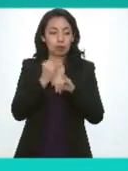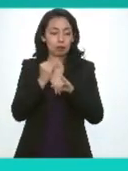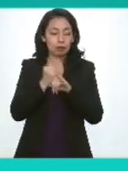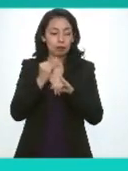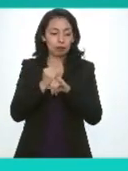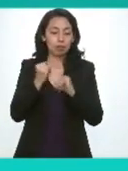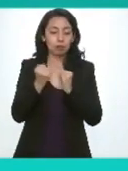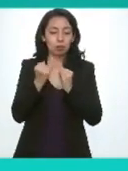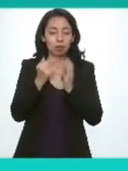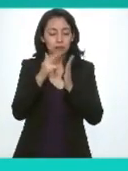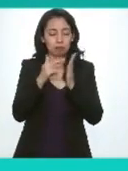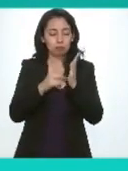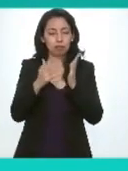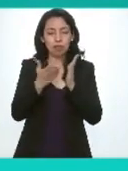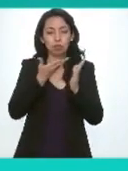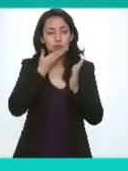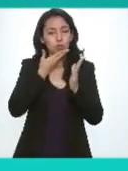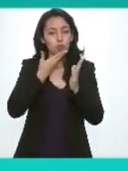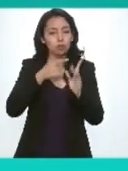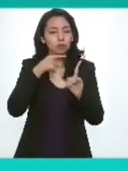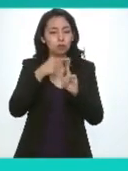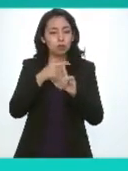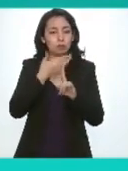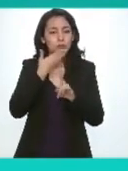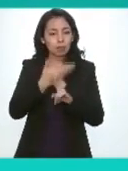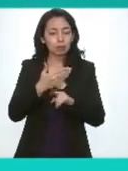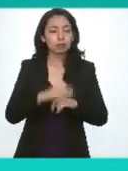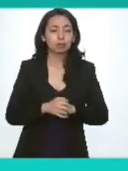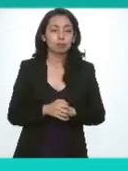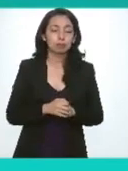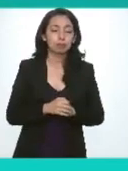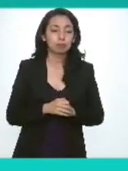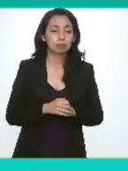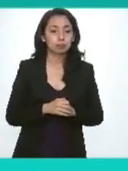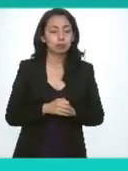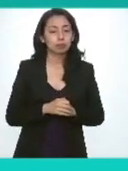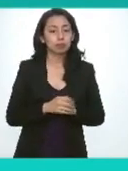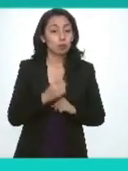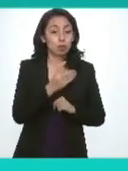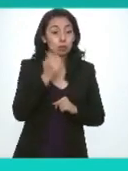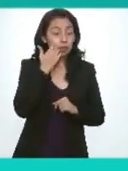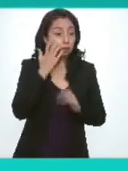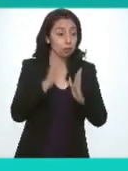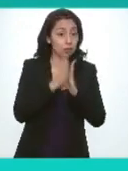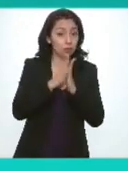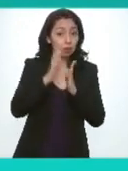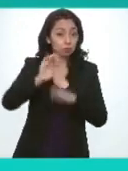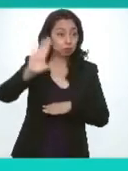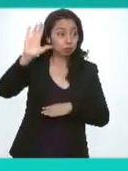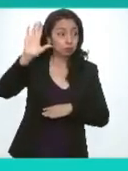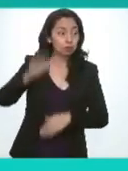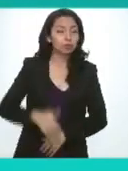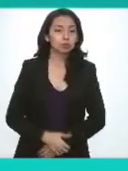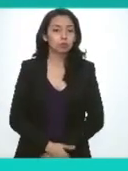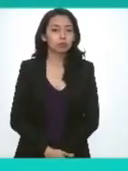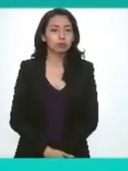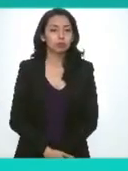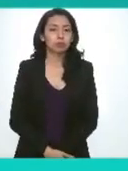código de buenas prácticas que acaba de ser presentada entonces les pediría a aquellos que quisieran tener una intervención levantar a la mano